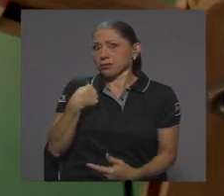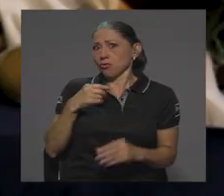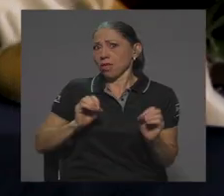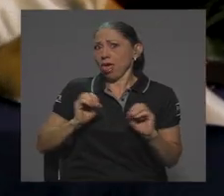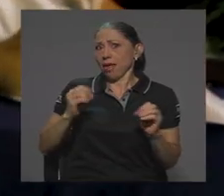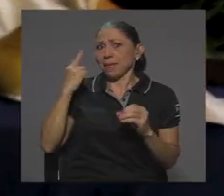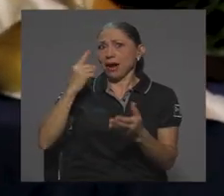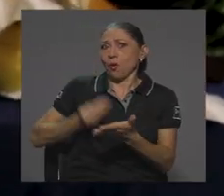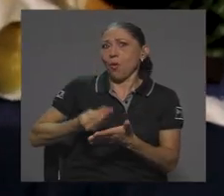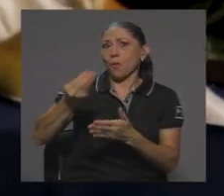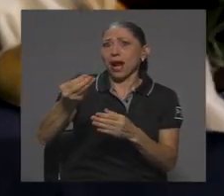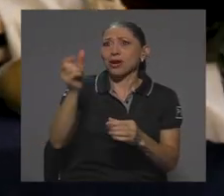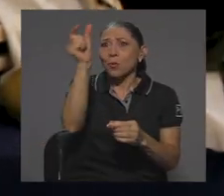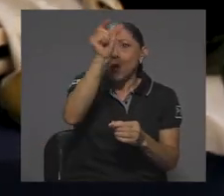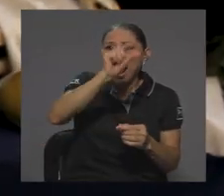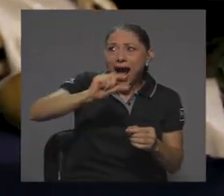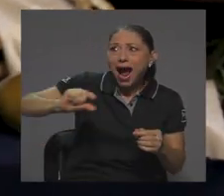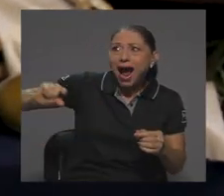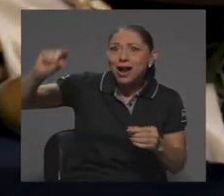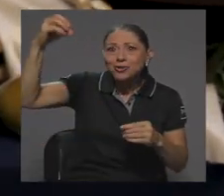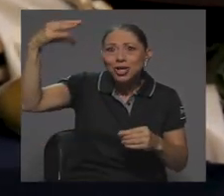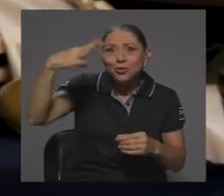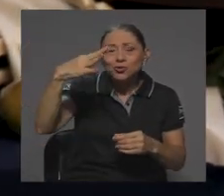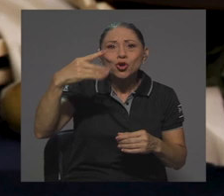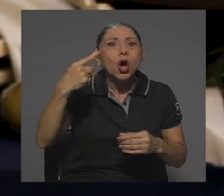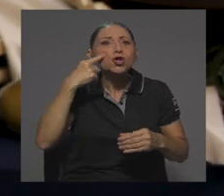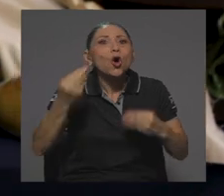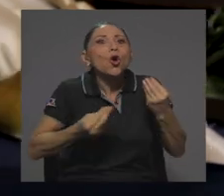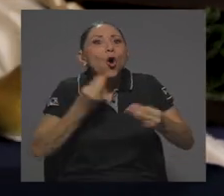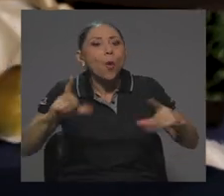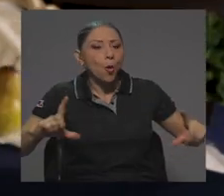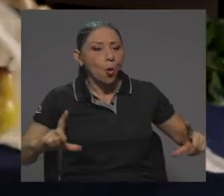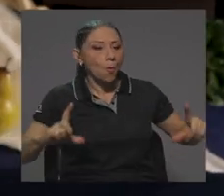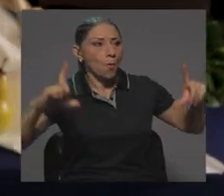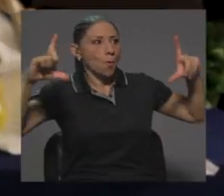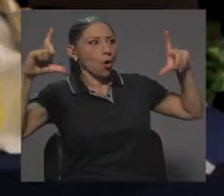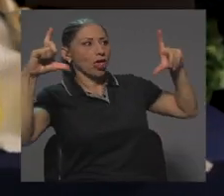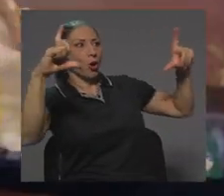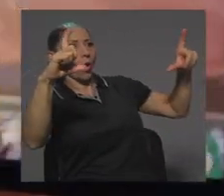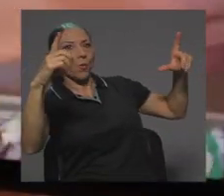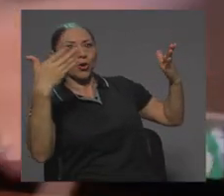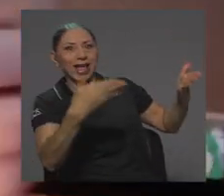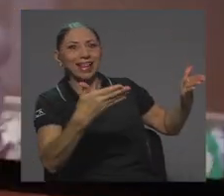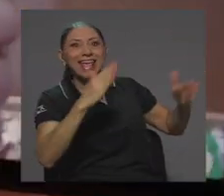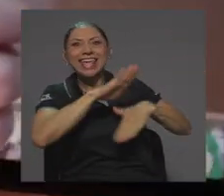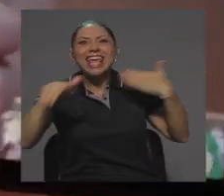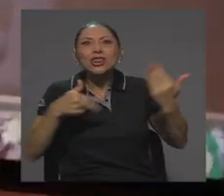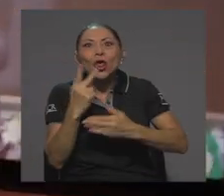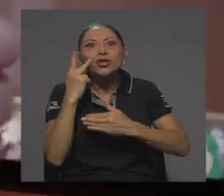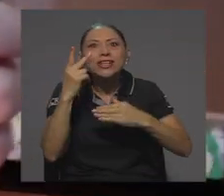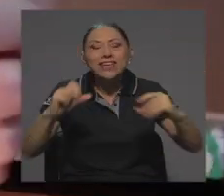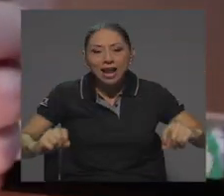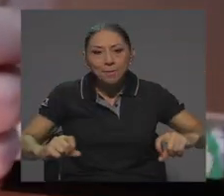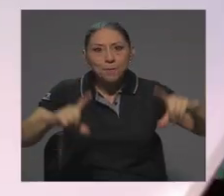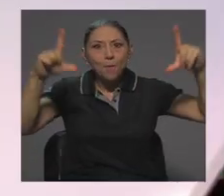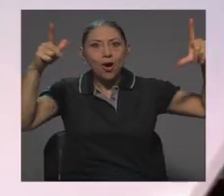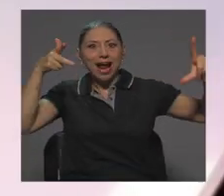luz. Tuve que conseguir, digamos, cómo montar un bodegón y que además todo se viera por la cámara de la pantalla.